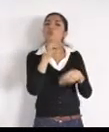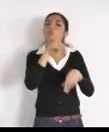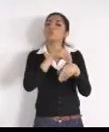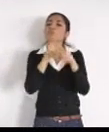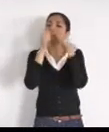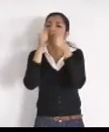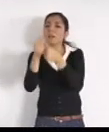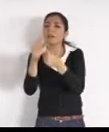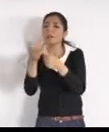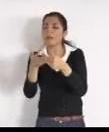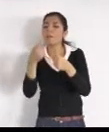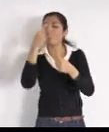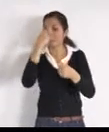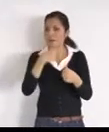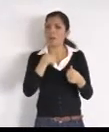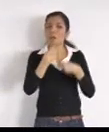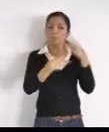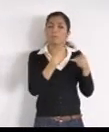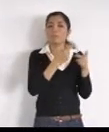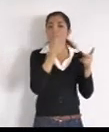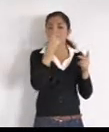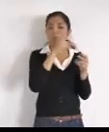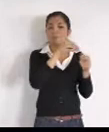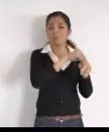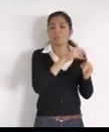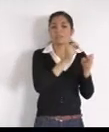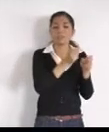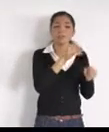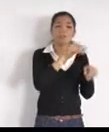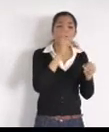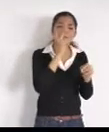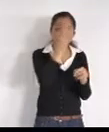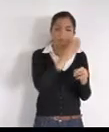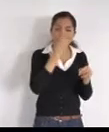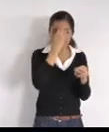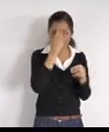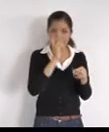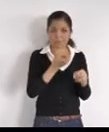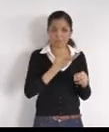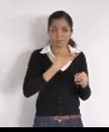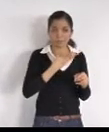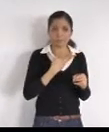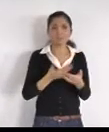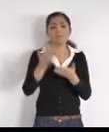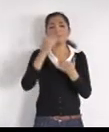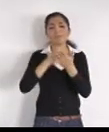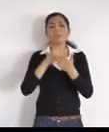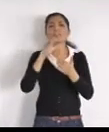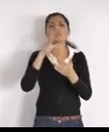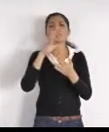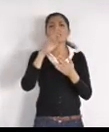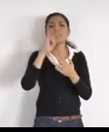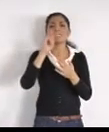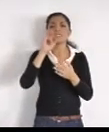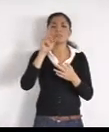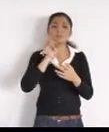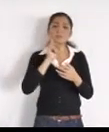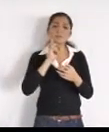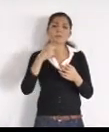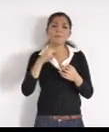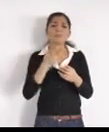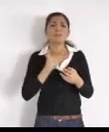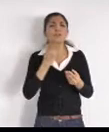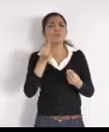Crista Ruiz, por el feo y personal, buenas noches, tengo una super duda, ahora que nos quedamos sin agua, en algún momento, se dijo, que el agua, de muchos pozos, estaban